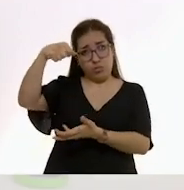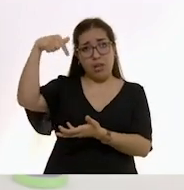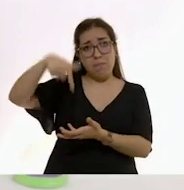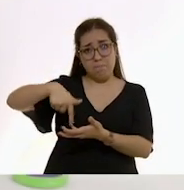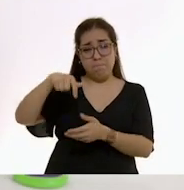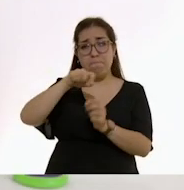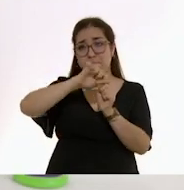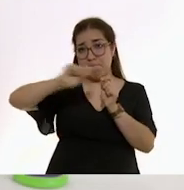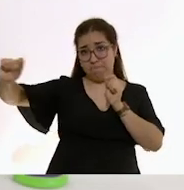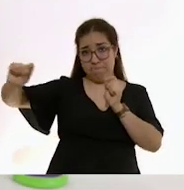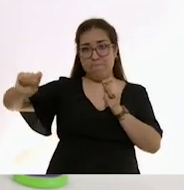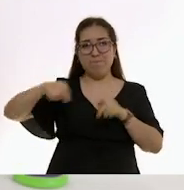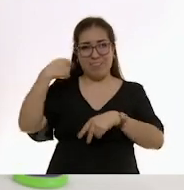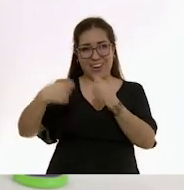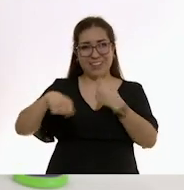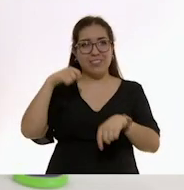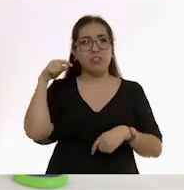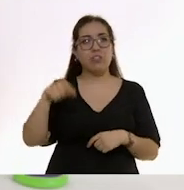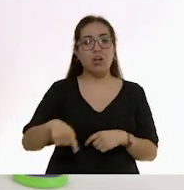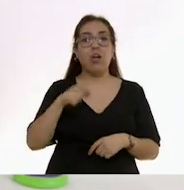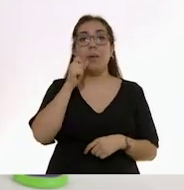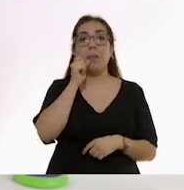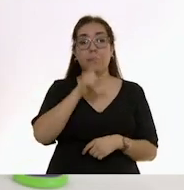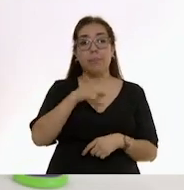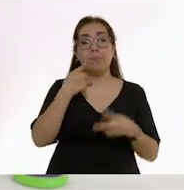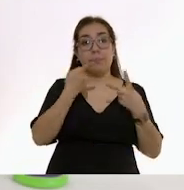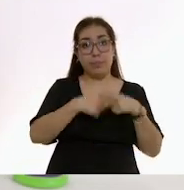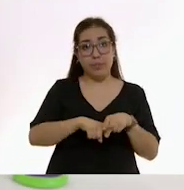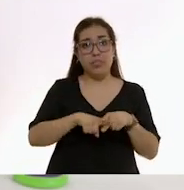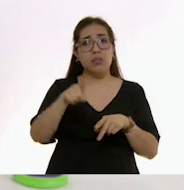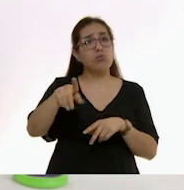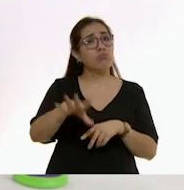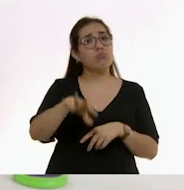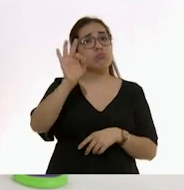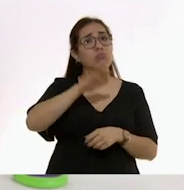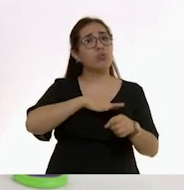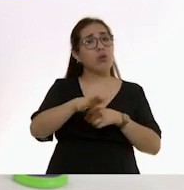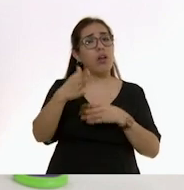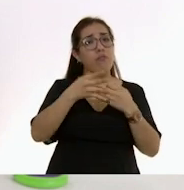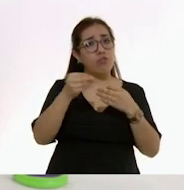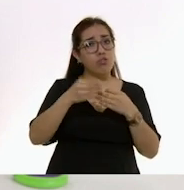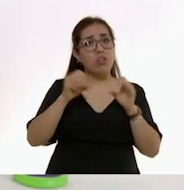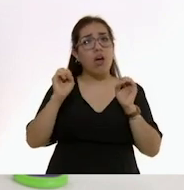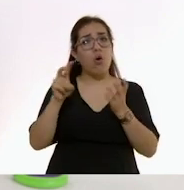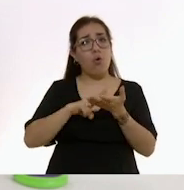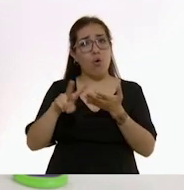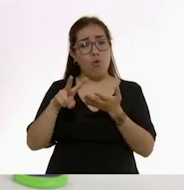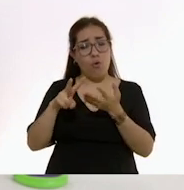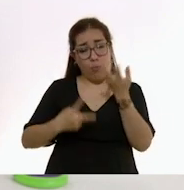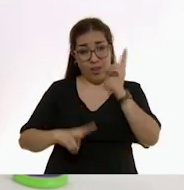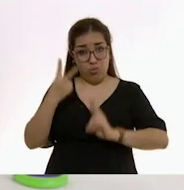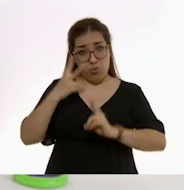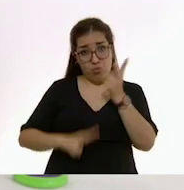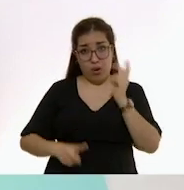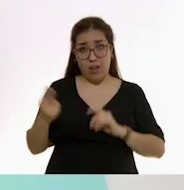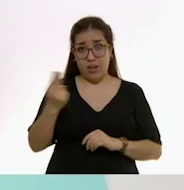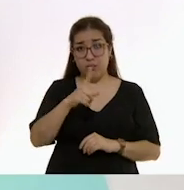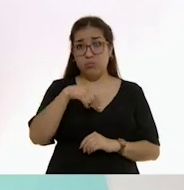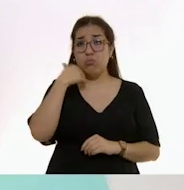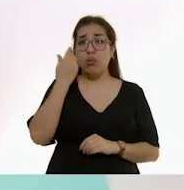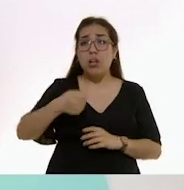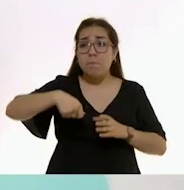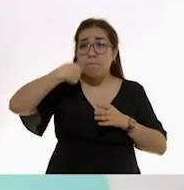Para comenzar, primero elige qué fruta o verdura deseas que tu hijo o hija pruebe en la merienda.